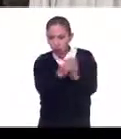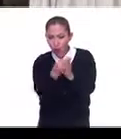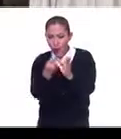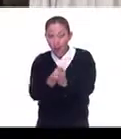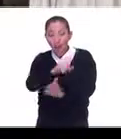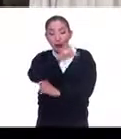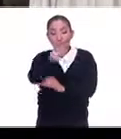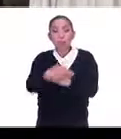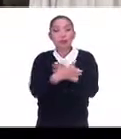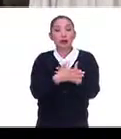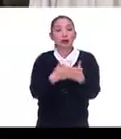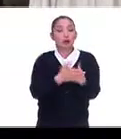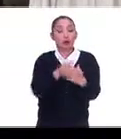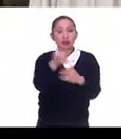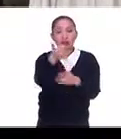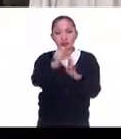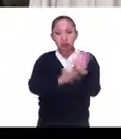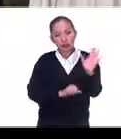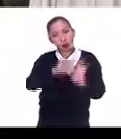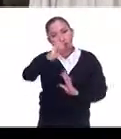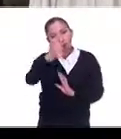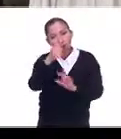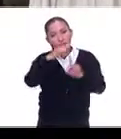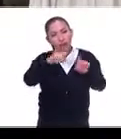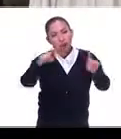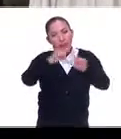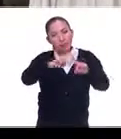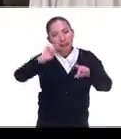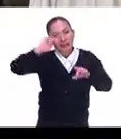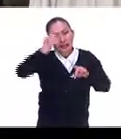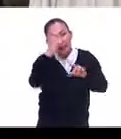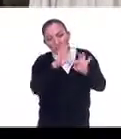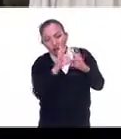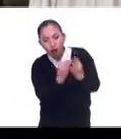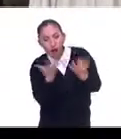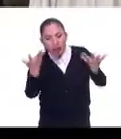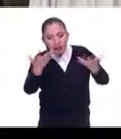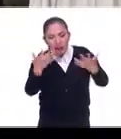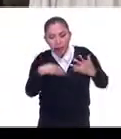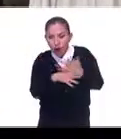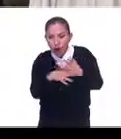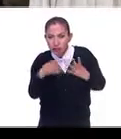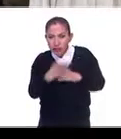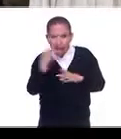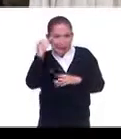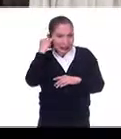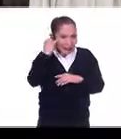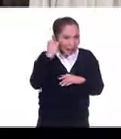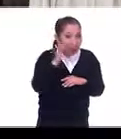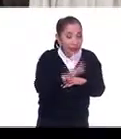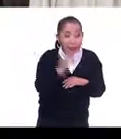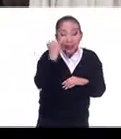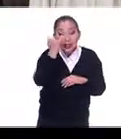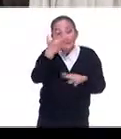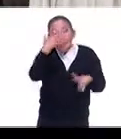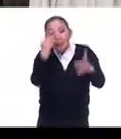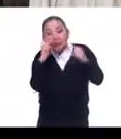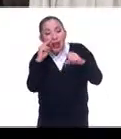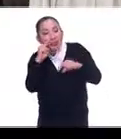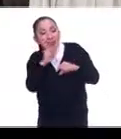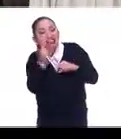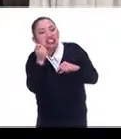el próximo semestre con otras técnicas y la idea idea es aprender a ver,